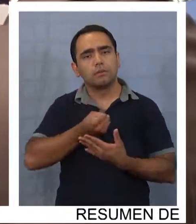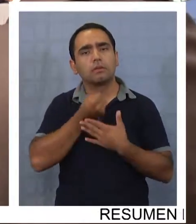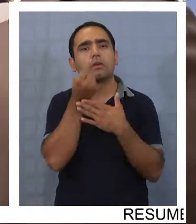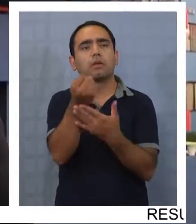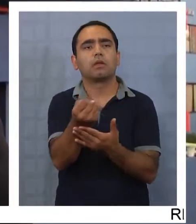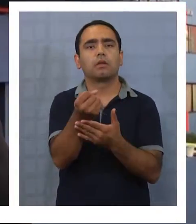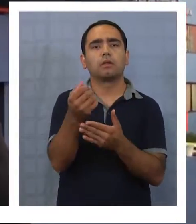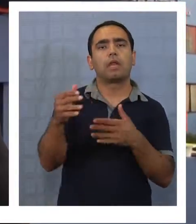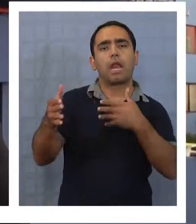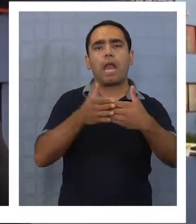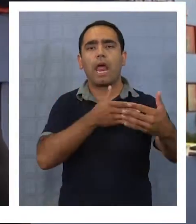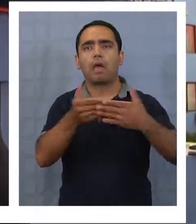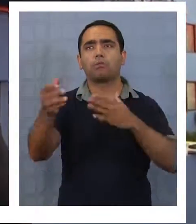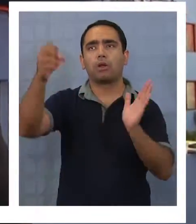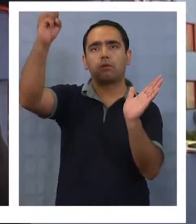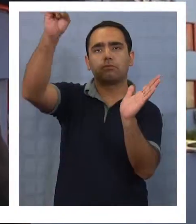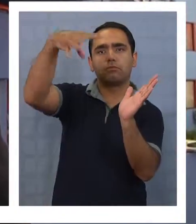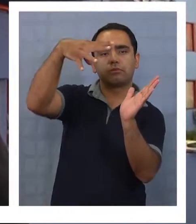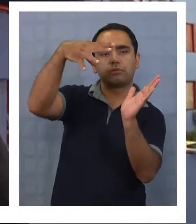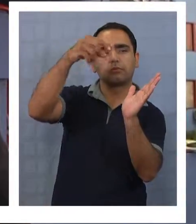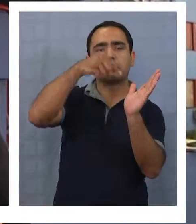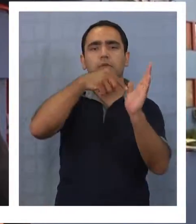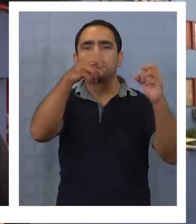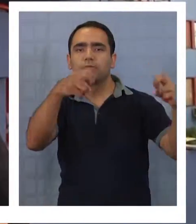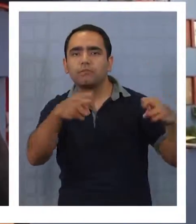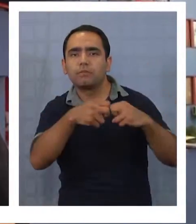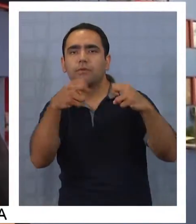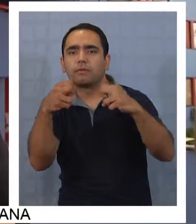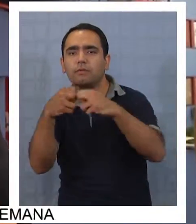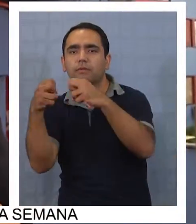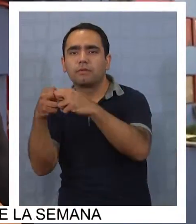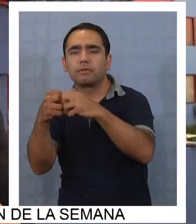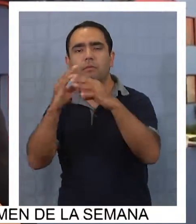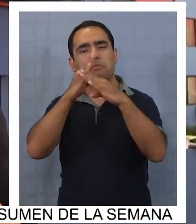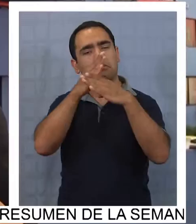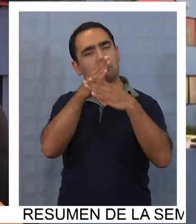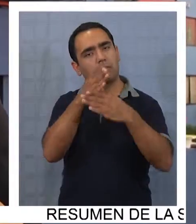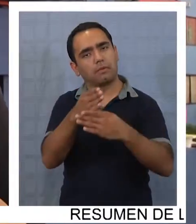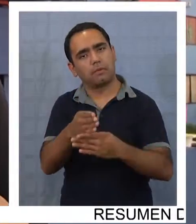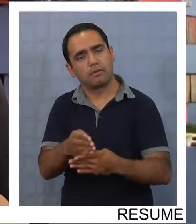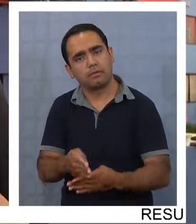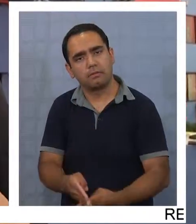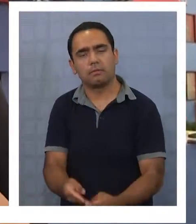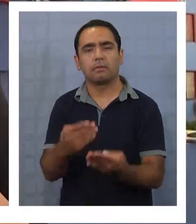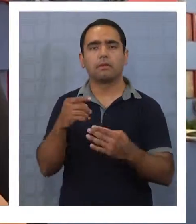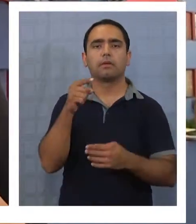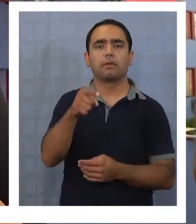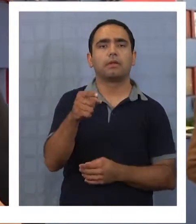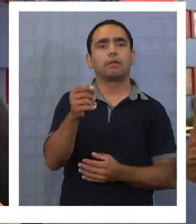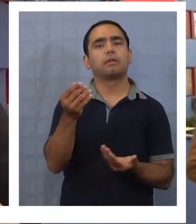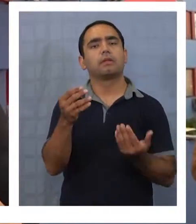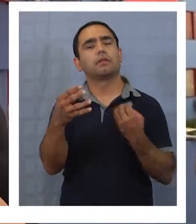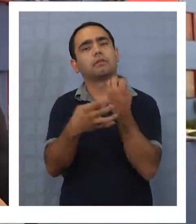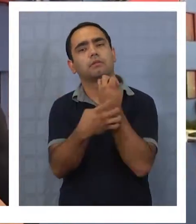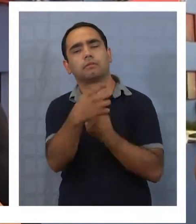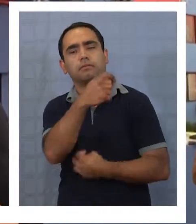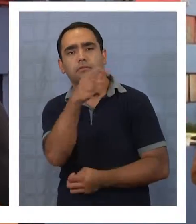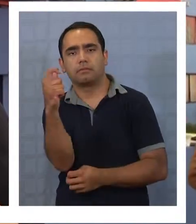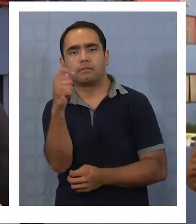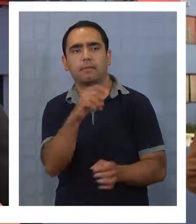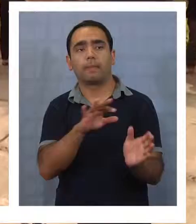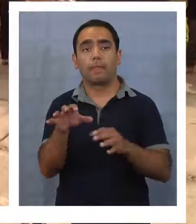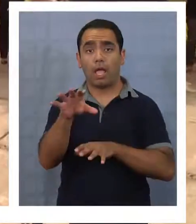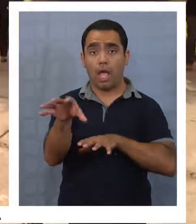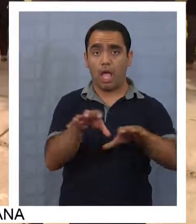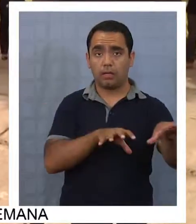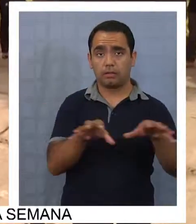permita de un recurso renovable y natural poderlo proyectar en el tiempo de manera que sea lo más sustentable posible y compatible con los intereses de